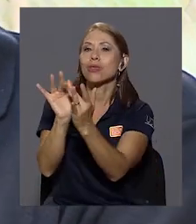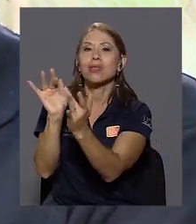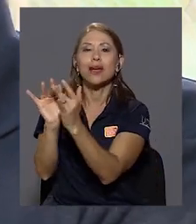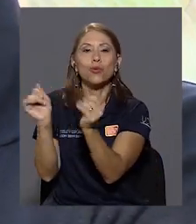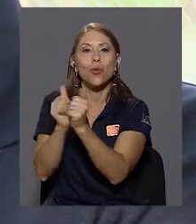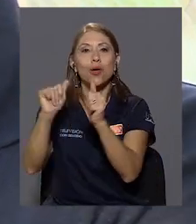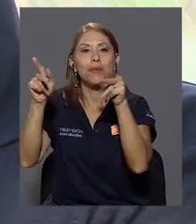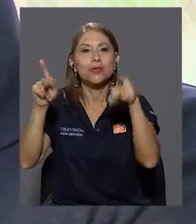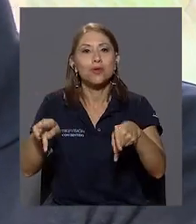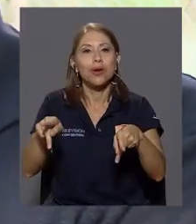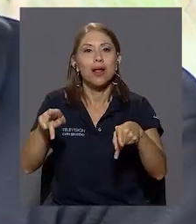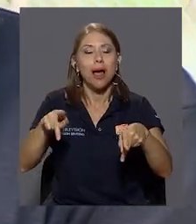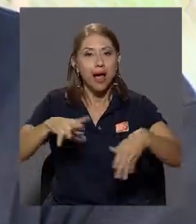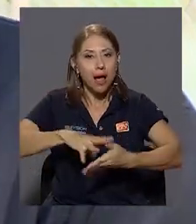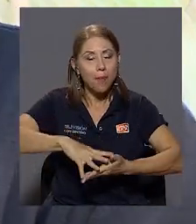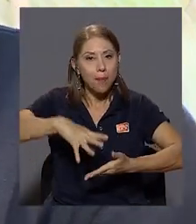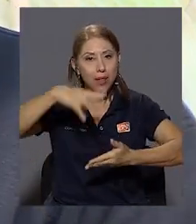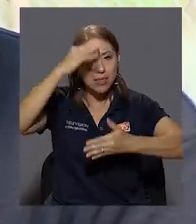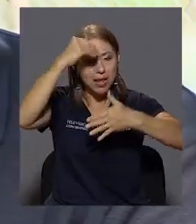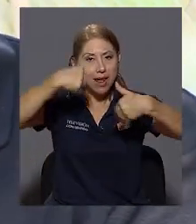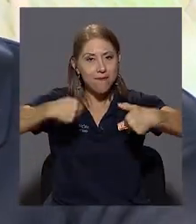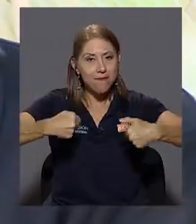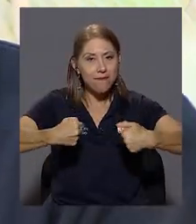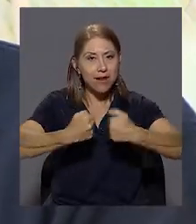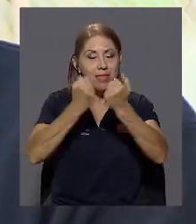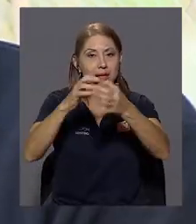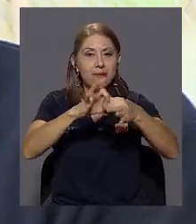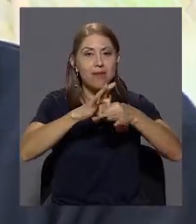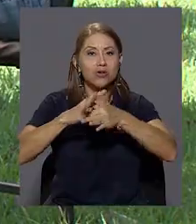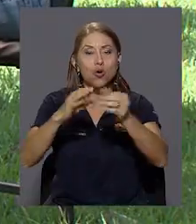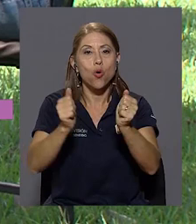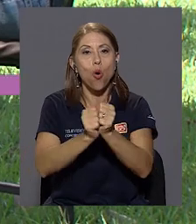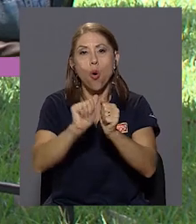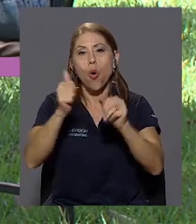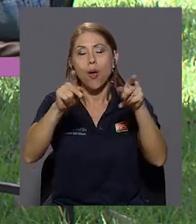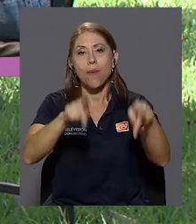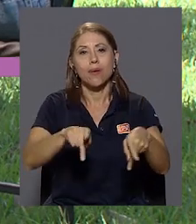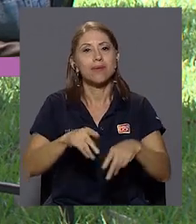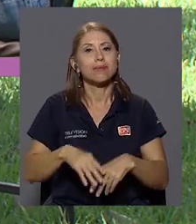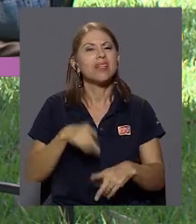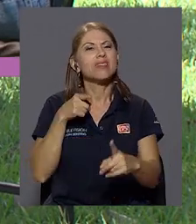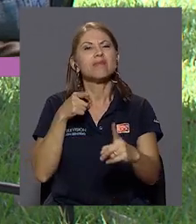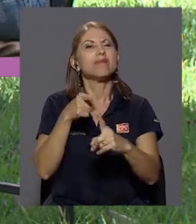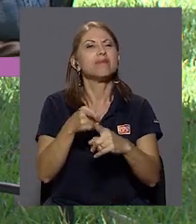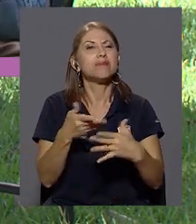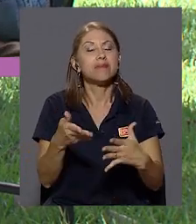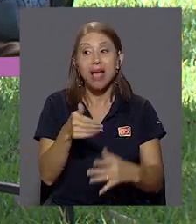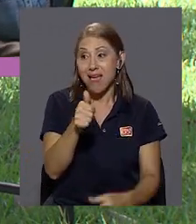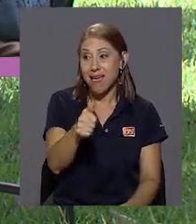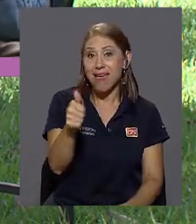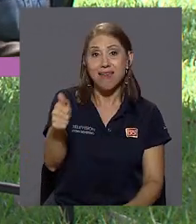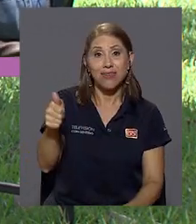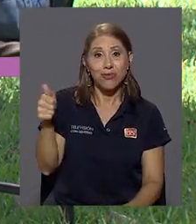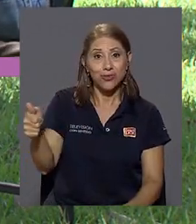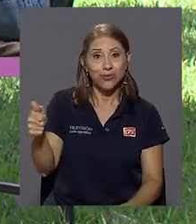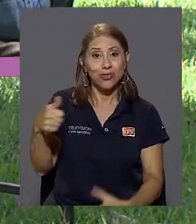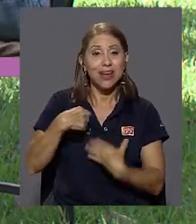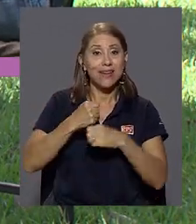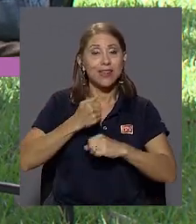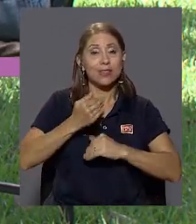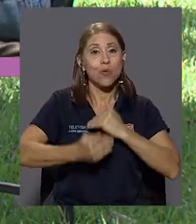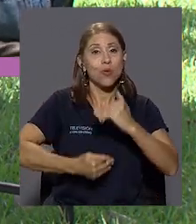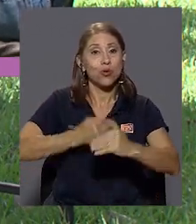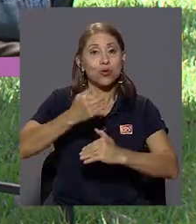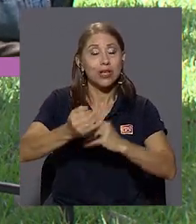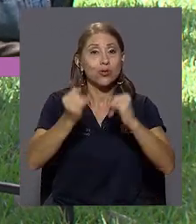aprender a enfrentar la vida en relación con los demás. Se busca que, entonces, ellos realicen un